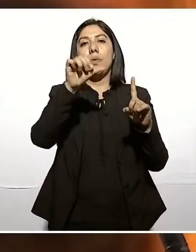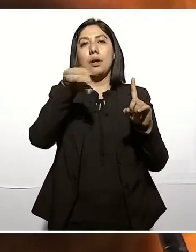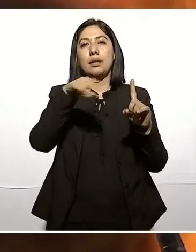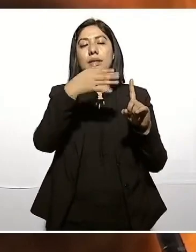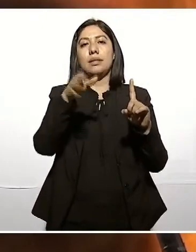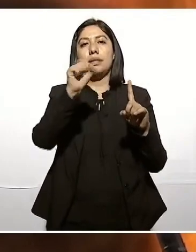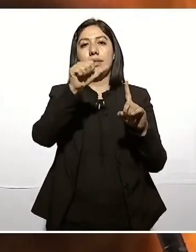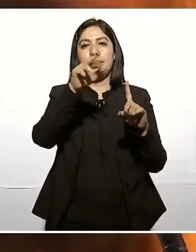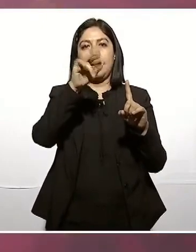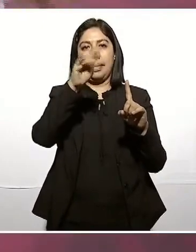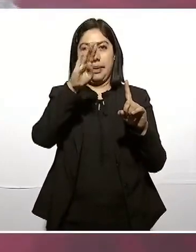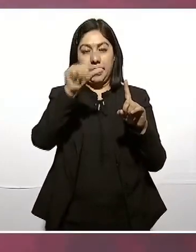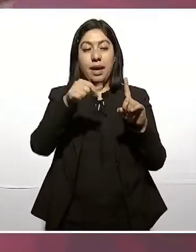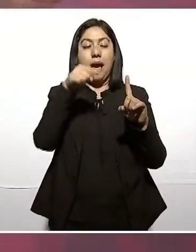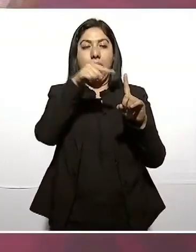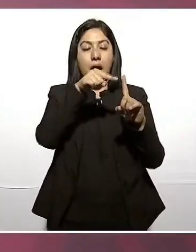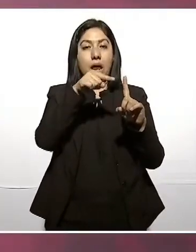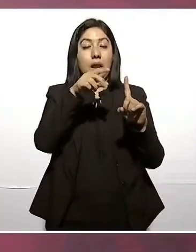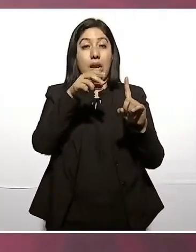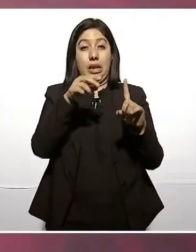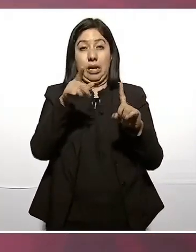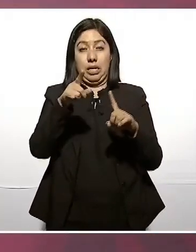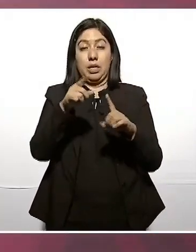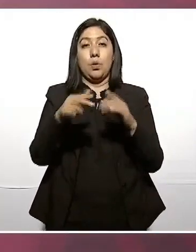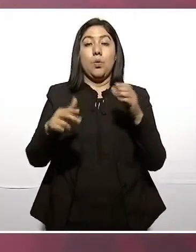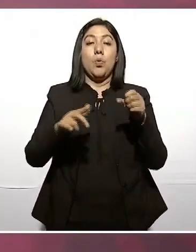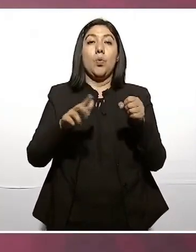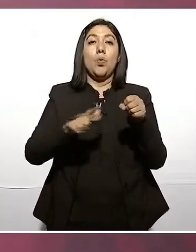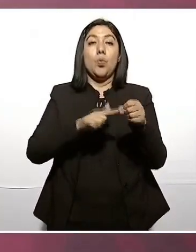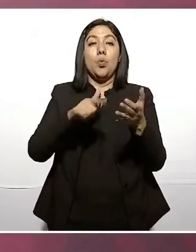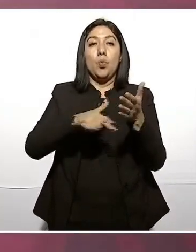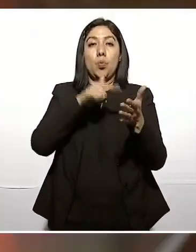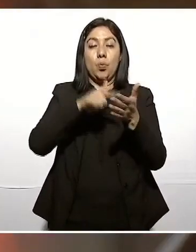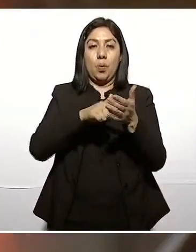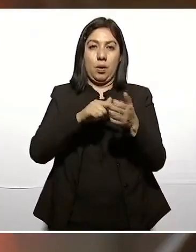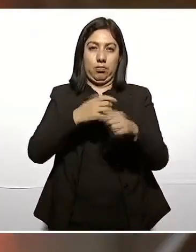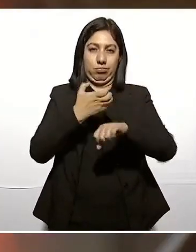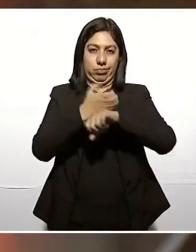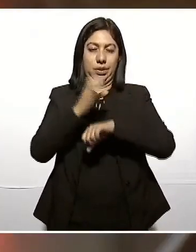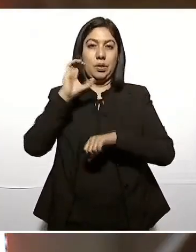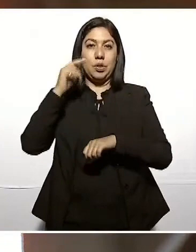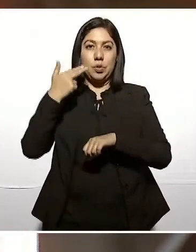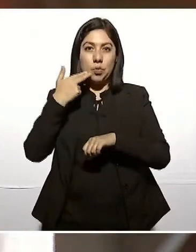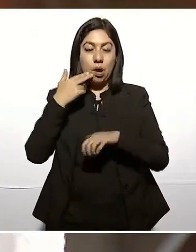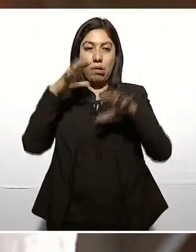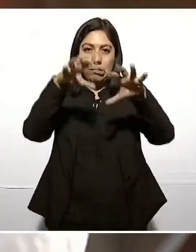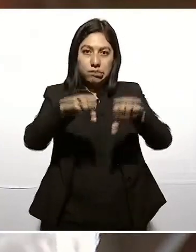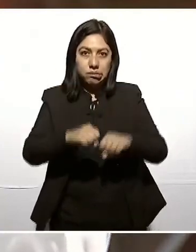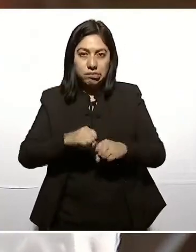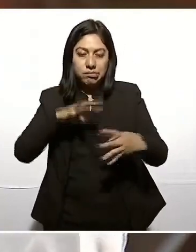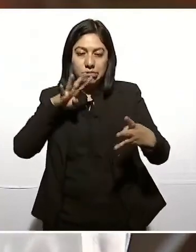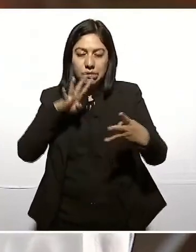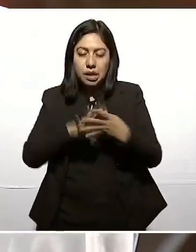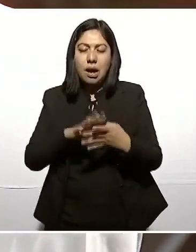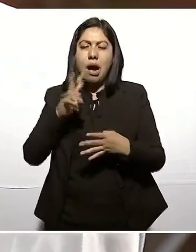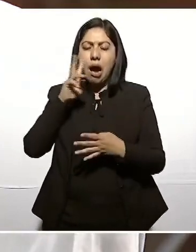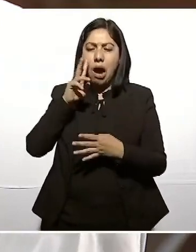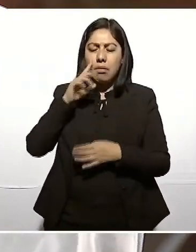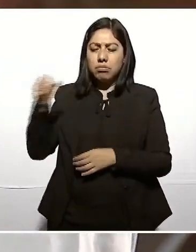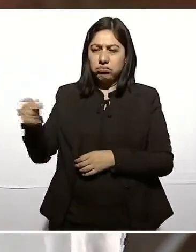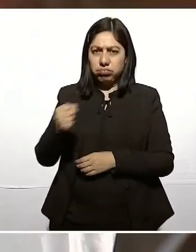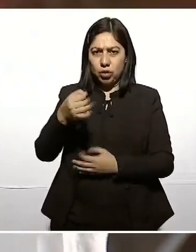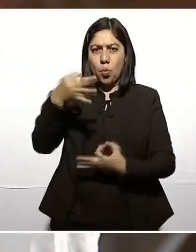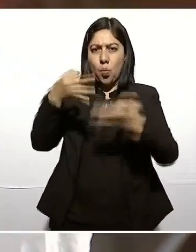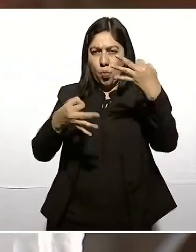Lo detienen en Chihuahua y lo someten a juicio en el Teatro